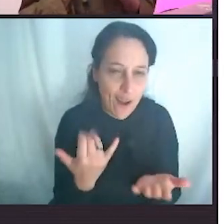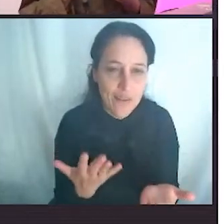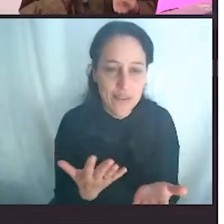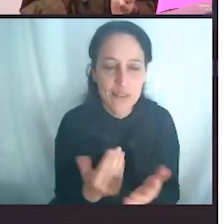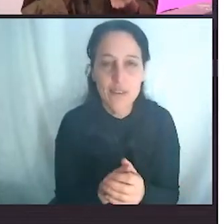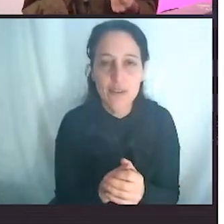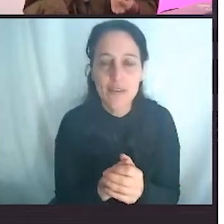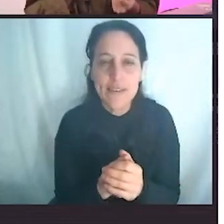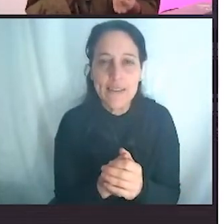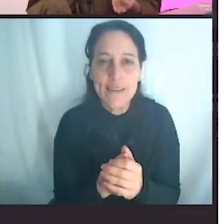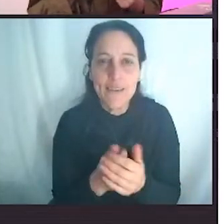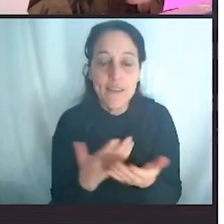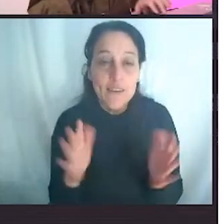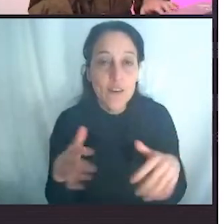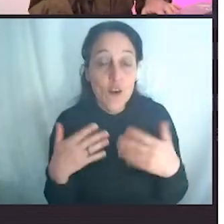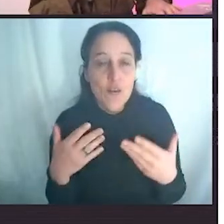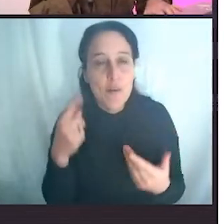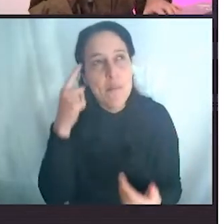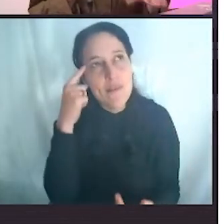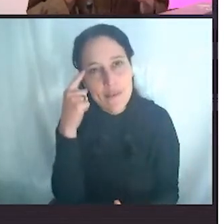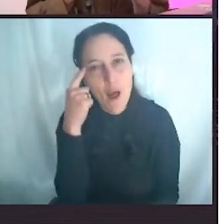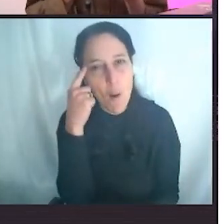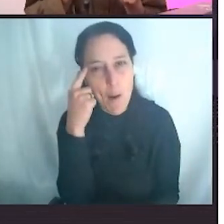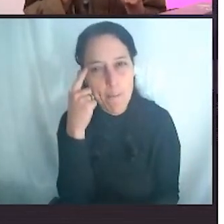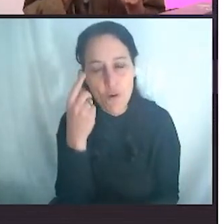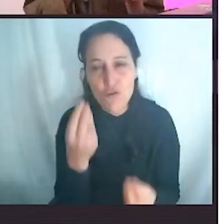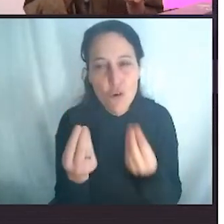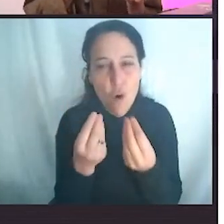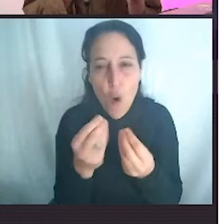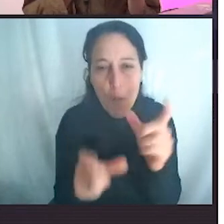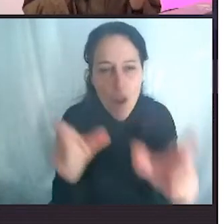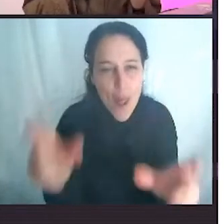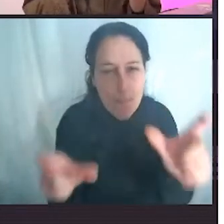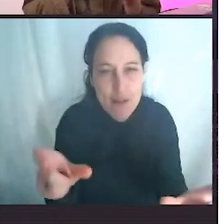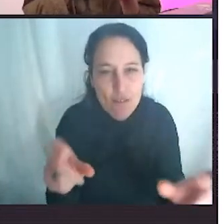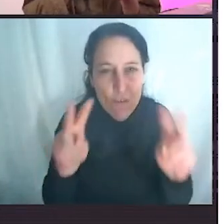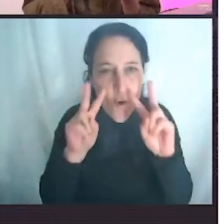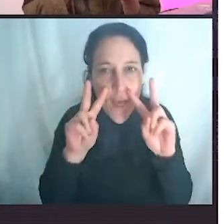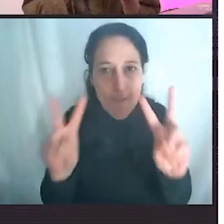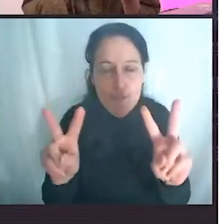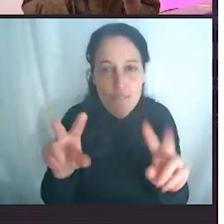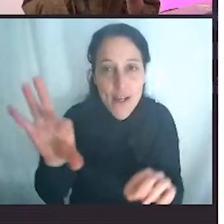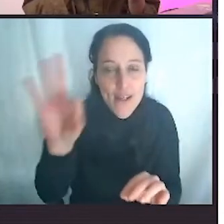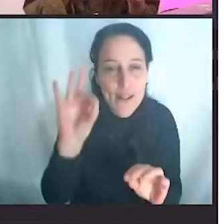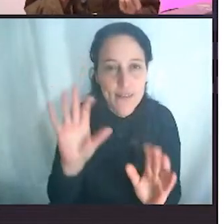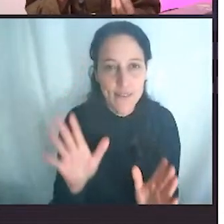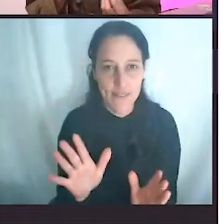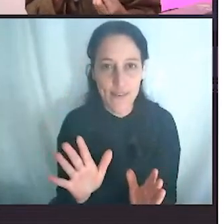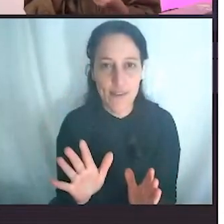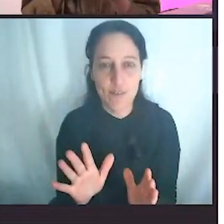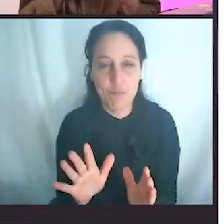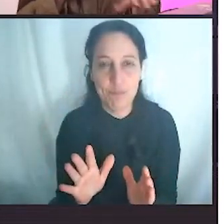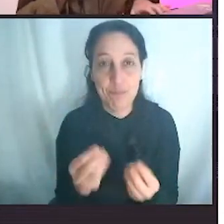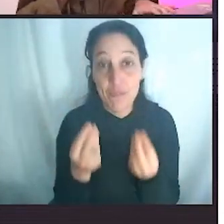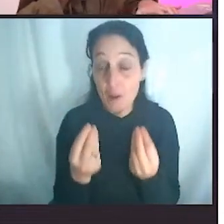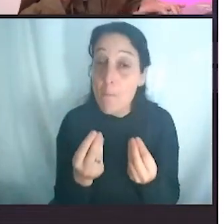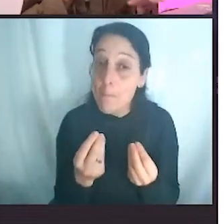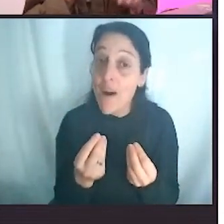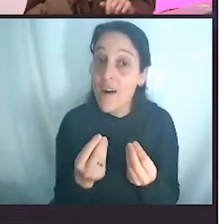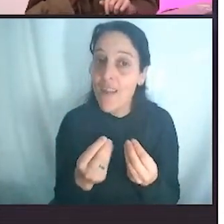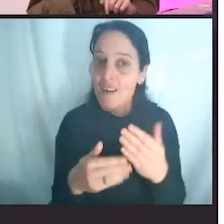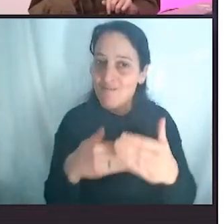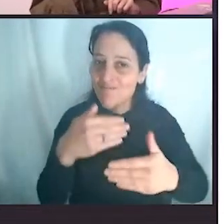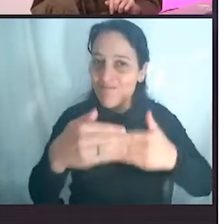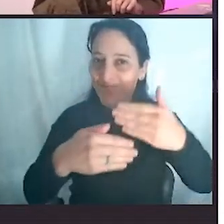de la valoración colectiva de la comunidad y cómo podíamos usar esa valoración de la comunidad para generar este nuevo incentivo.